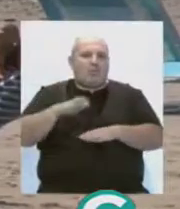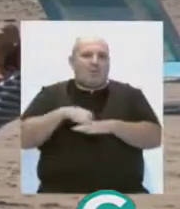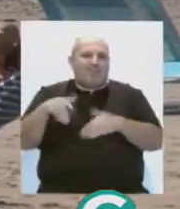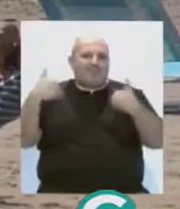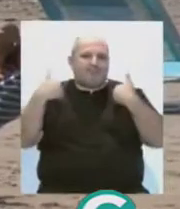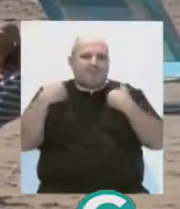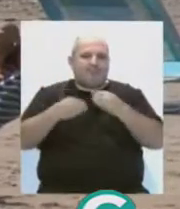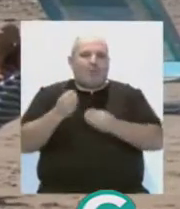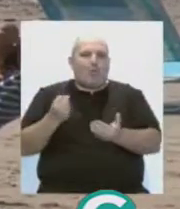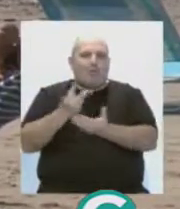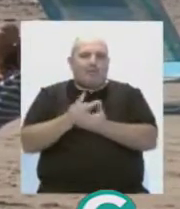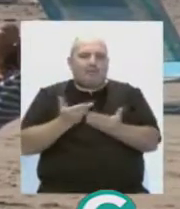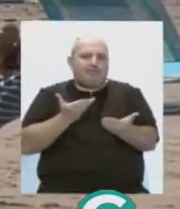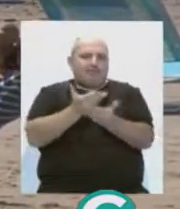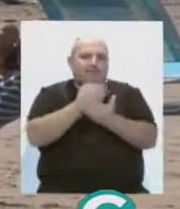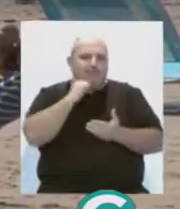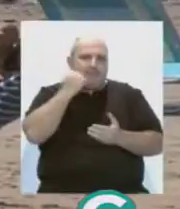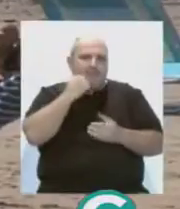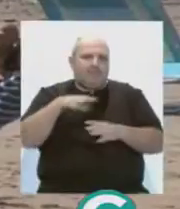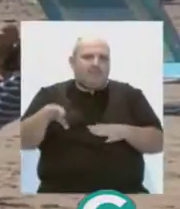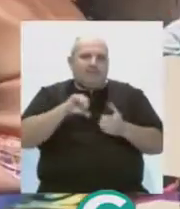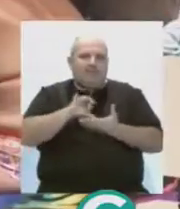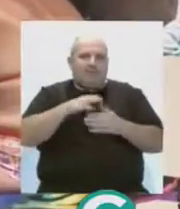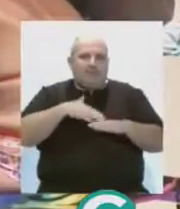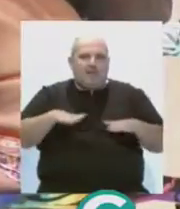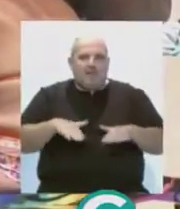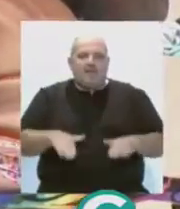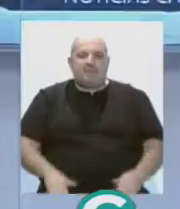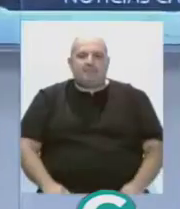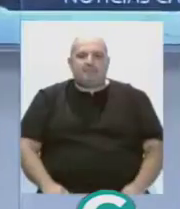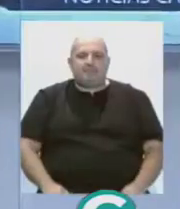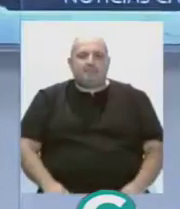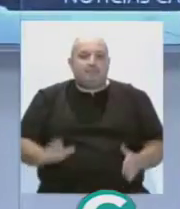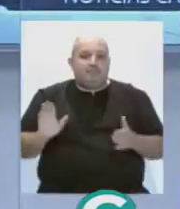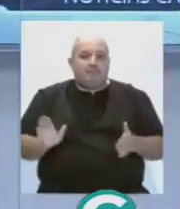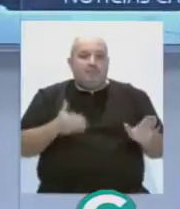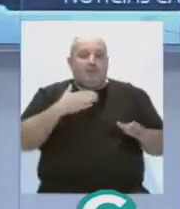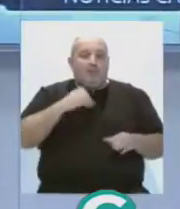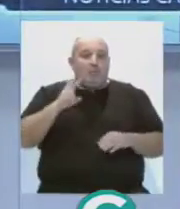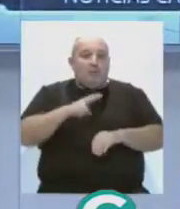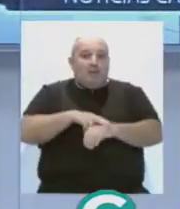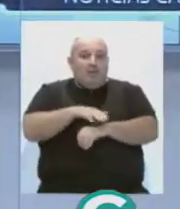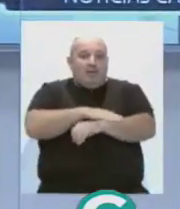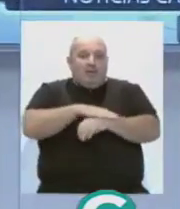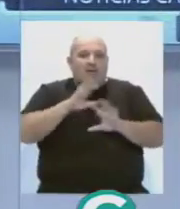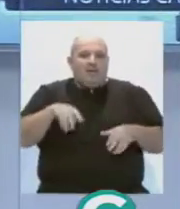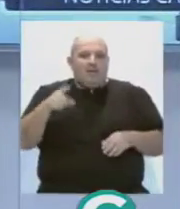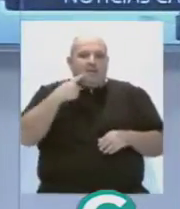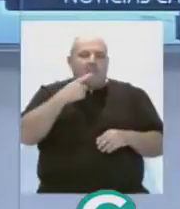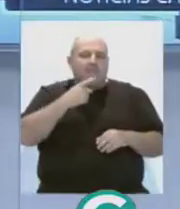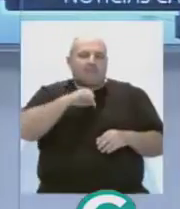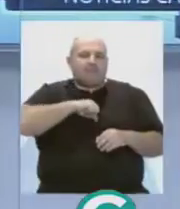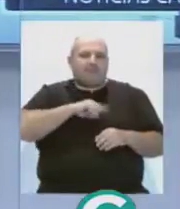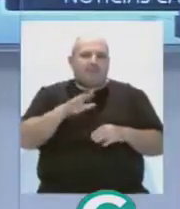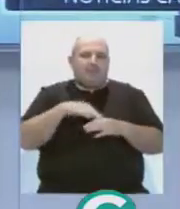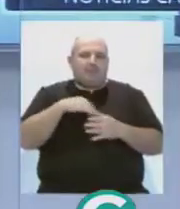de la decisión de volver a recurrir el rescate de los servicios de playa. Por su parte, el subdelegado del Gobierno en Cádiz se ha desligado de